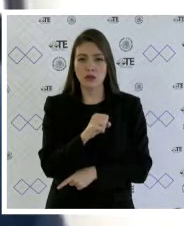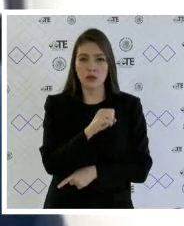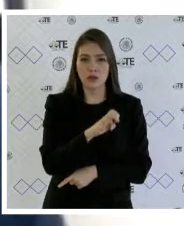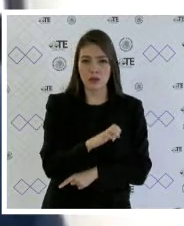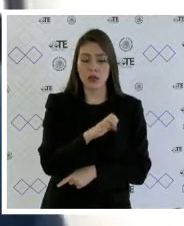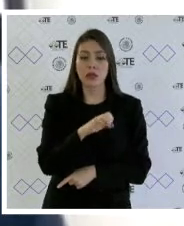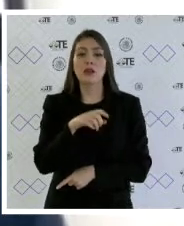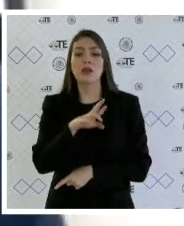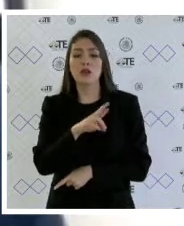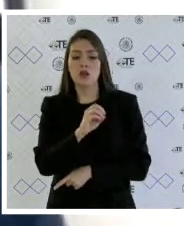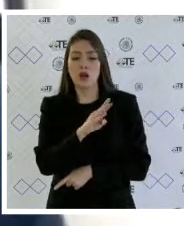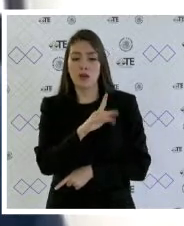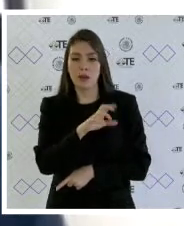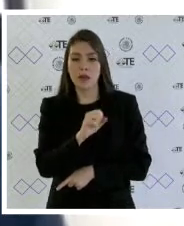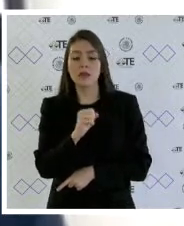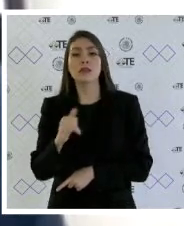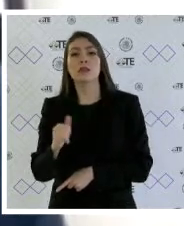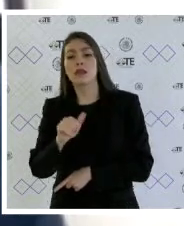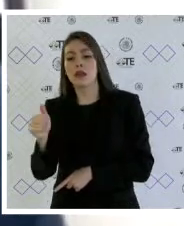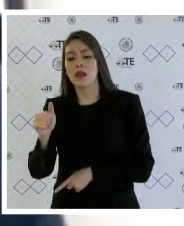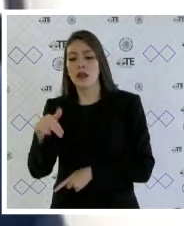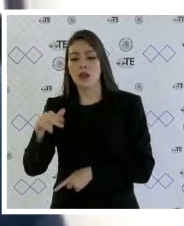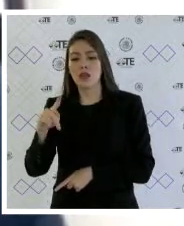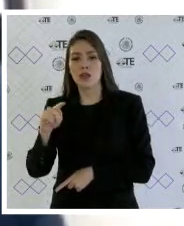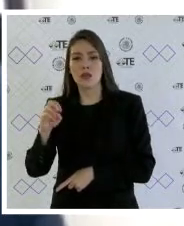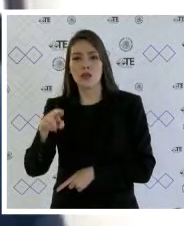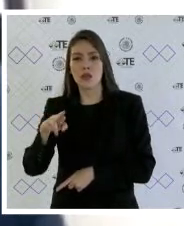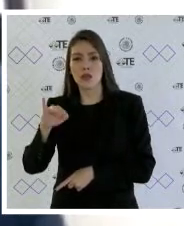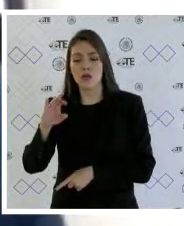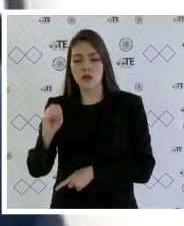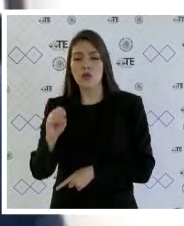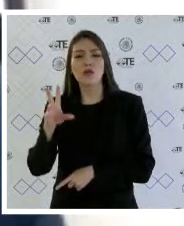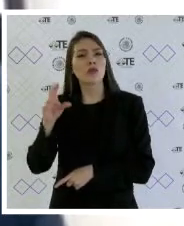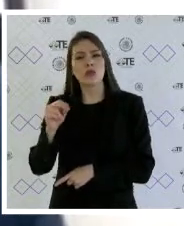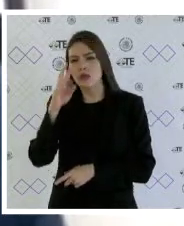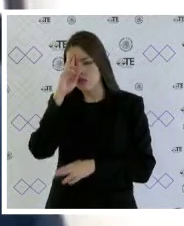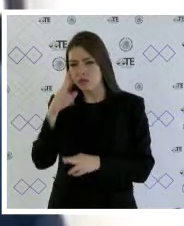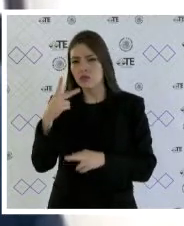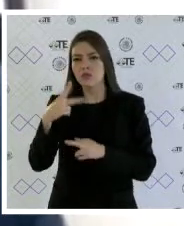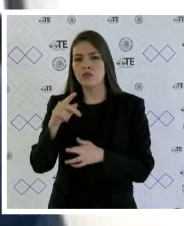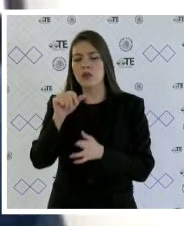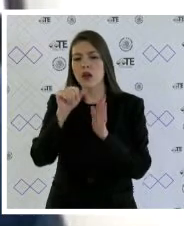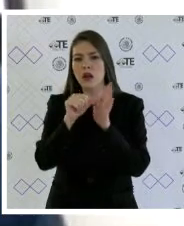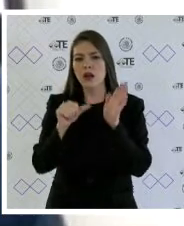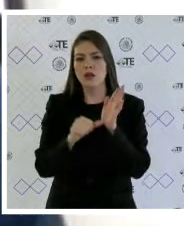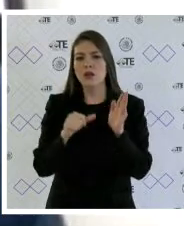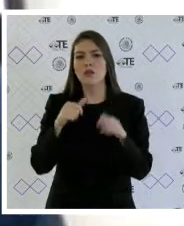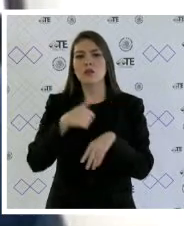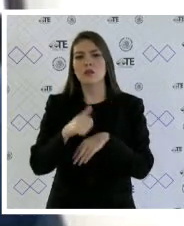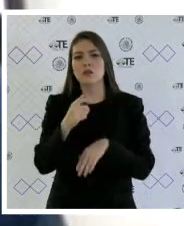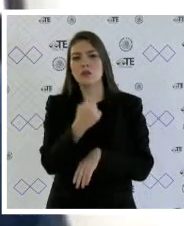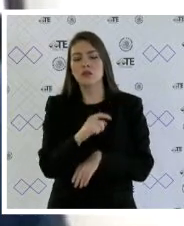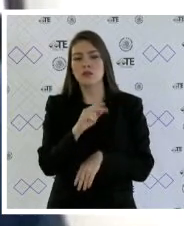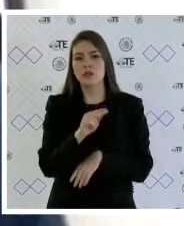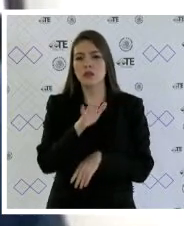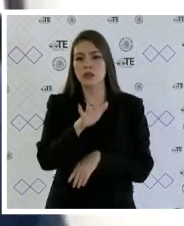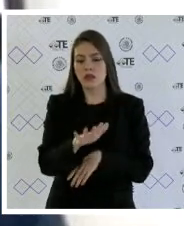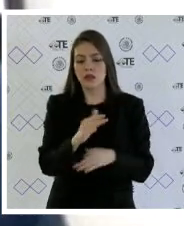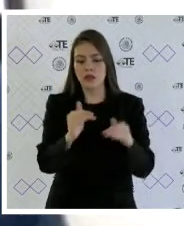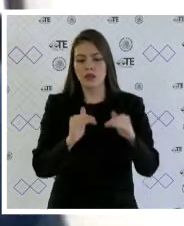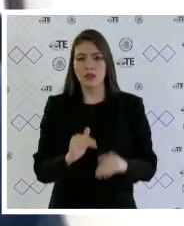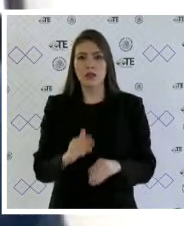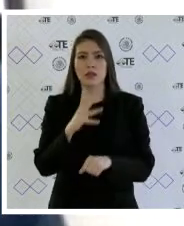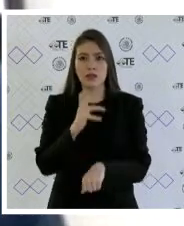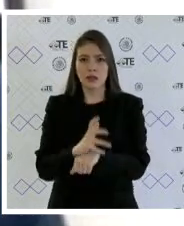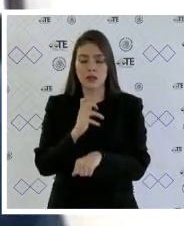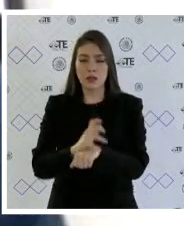Ornelas no cumplen con el requisito que establece el artículo 85, fracción quinta de la Ley de Participación Ciudadana de esta ciudad, toda vez que